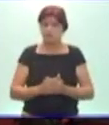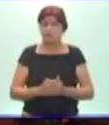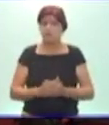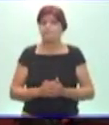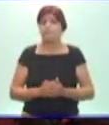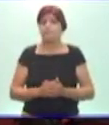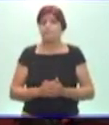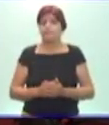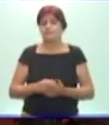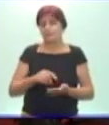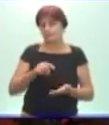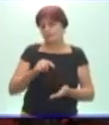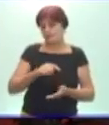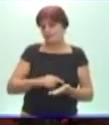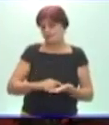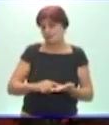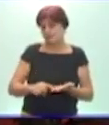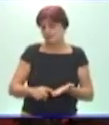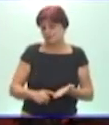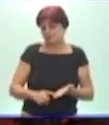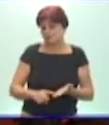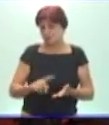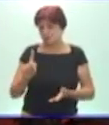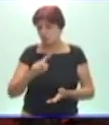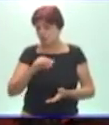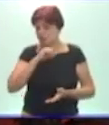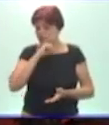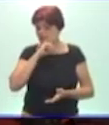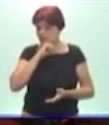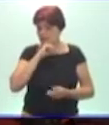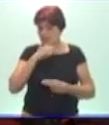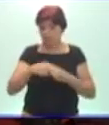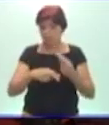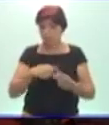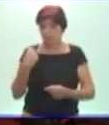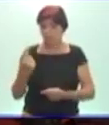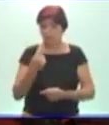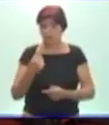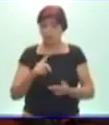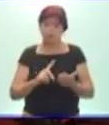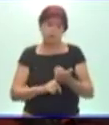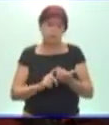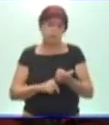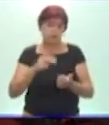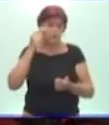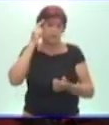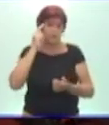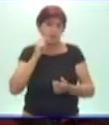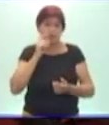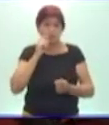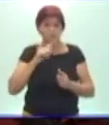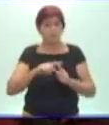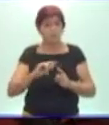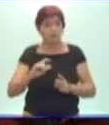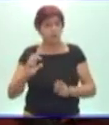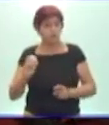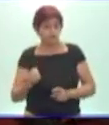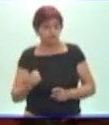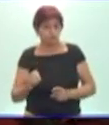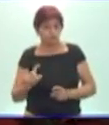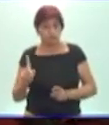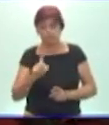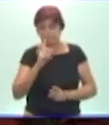planificación de la semana no es que la mamá lo haga solo o el papá o los abuelos o los tíos. Es